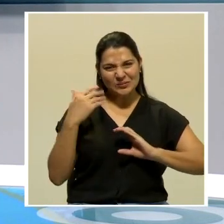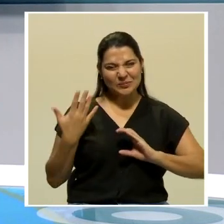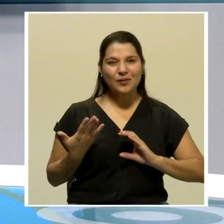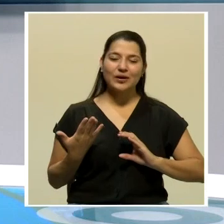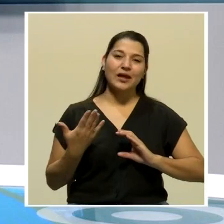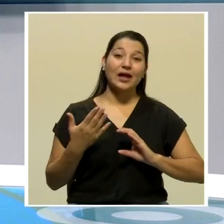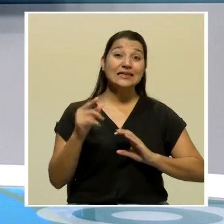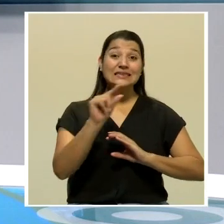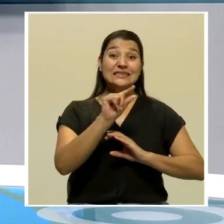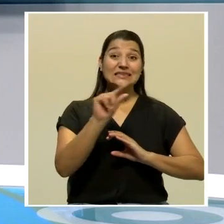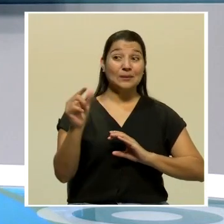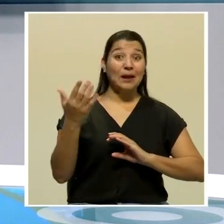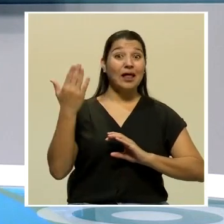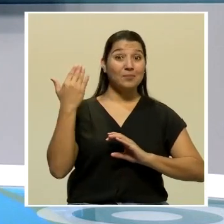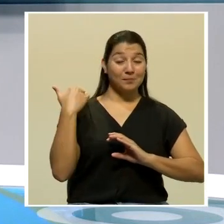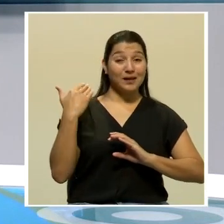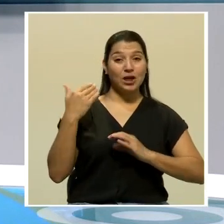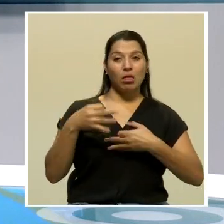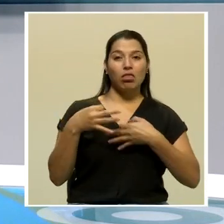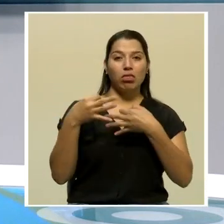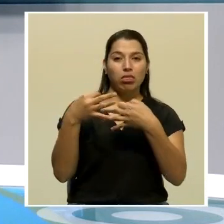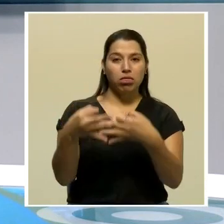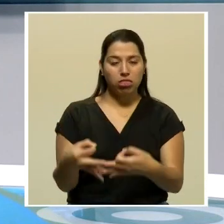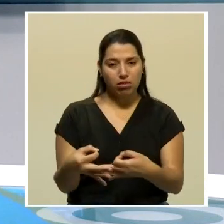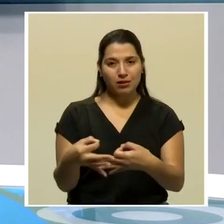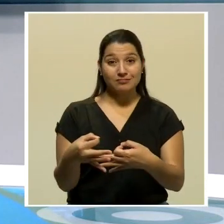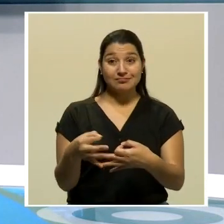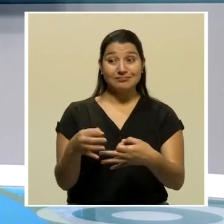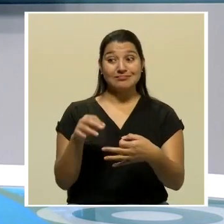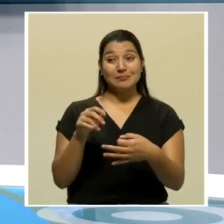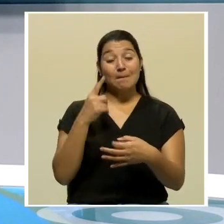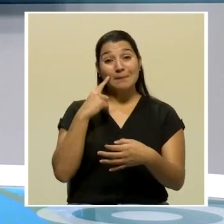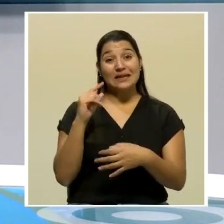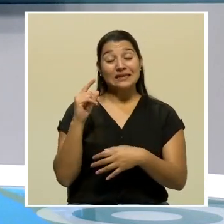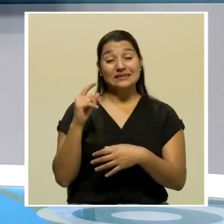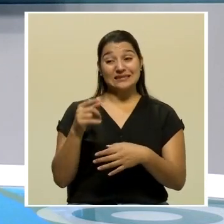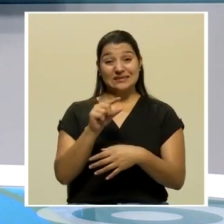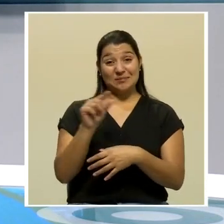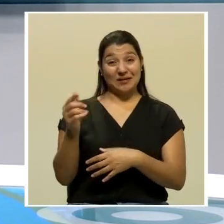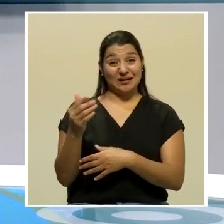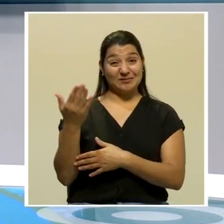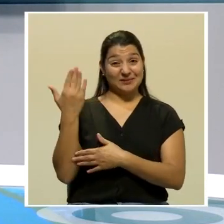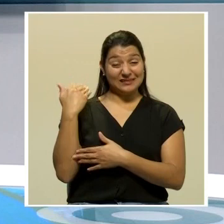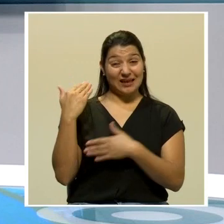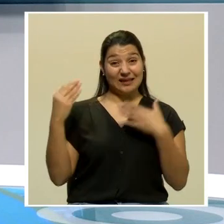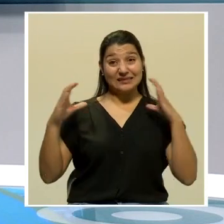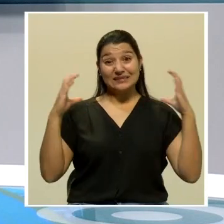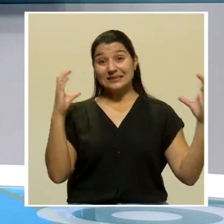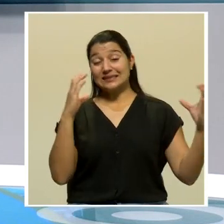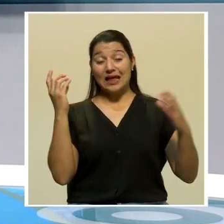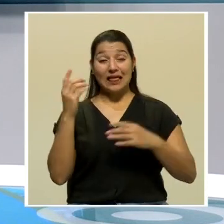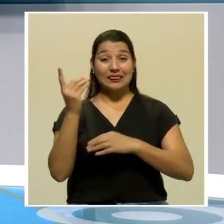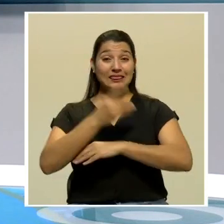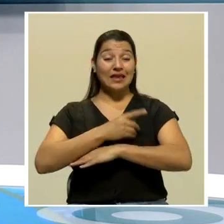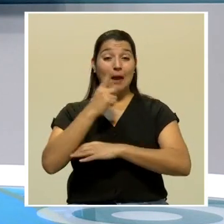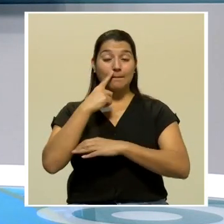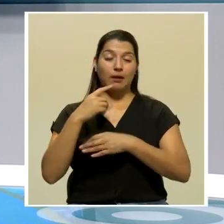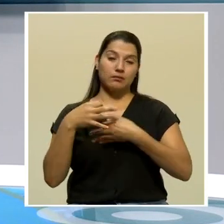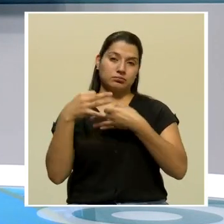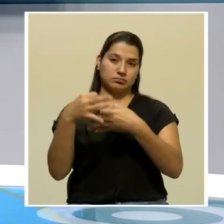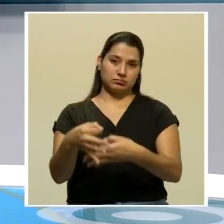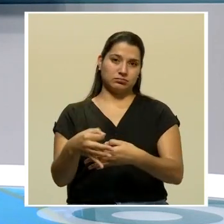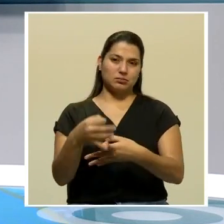la semana anterior, en las vísperas del Día del Padre, por el aumento de casos de COVID-19.